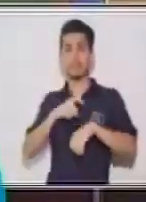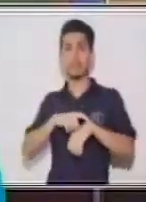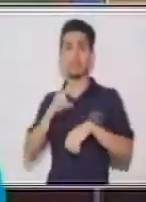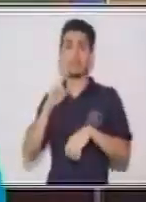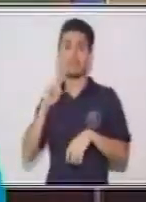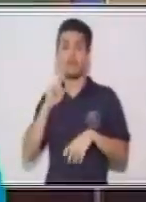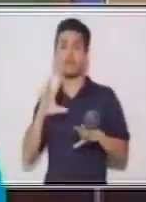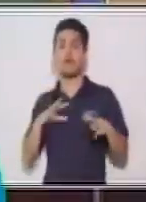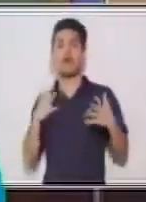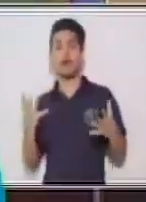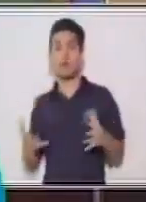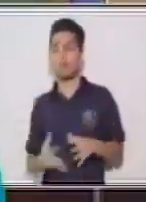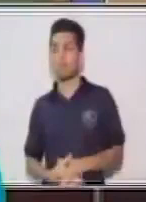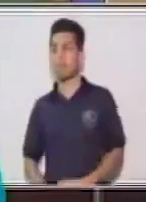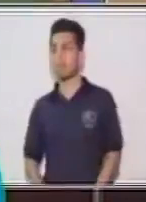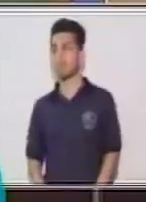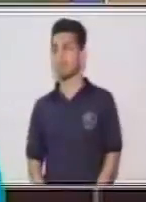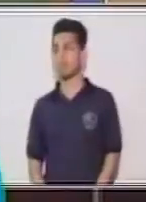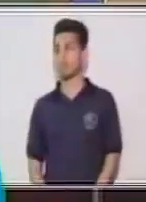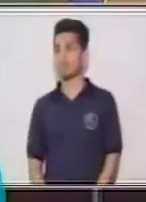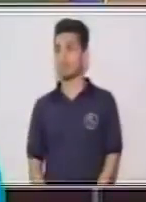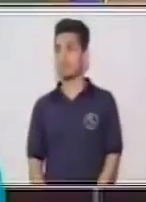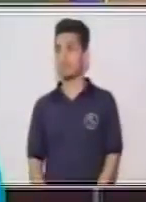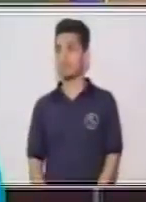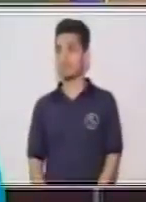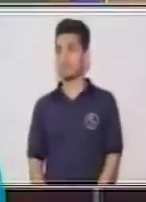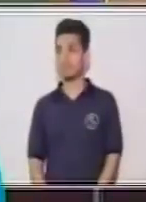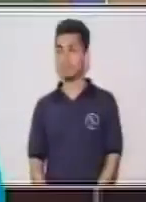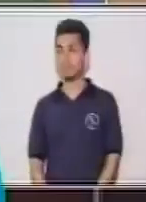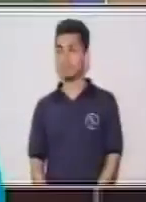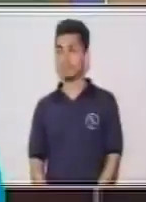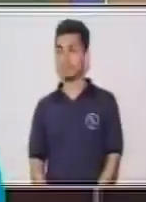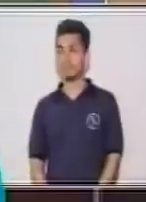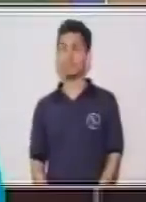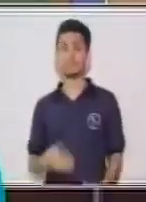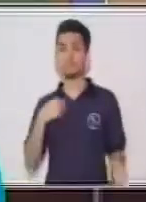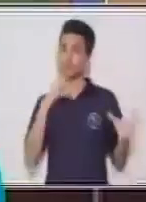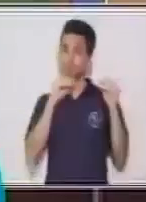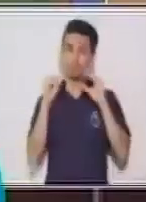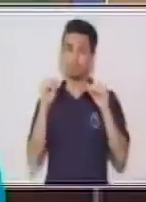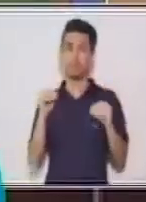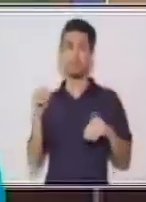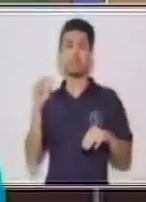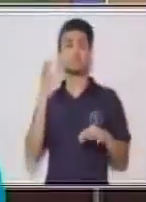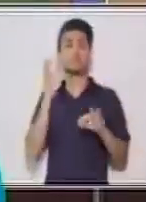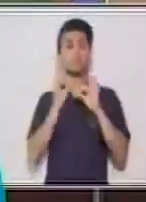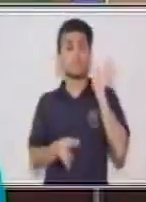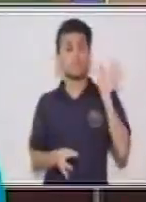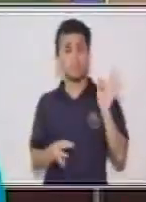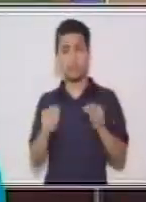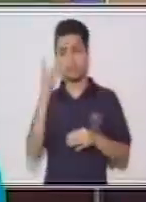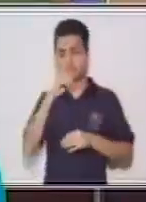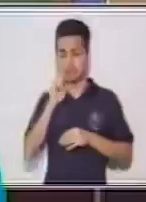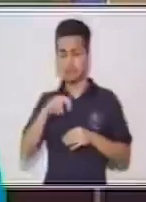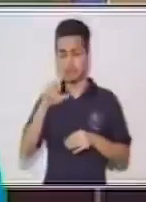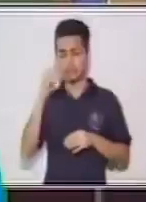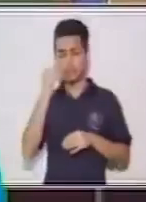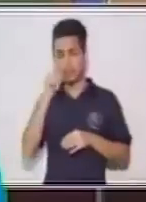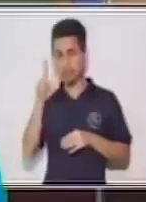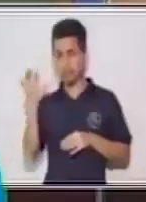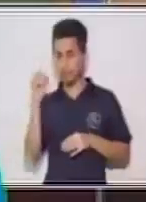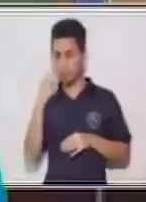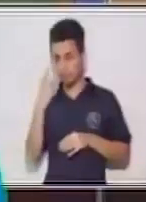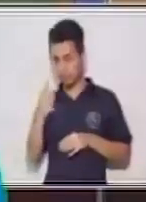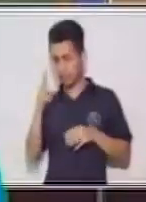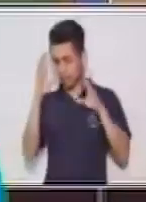Y esto de los verbos regulares o irregulares. que déjame contarte qué es lo más sencillo. Presta mucha atención y ve